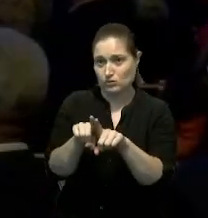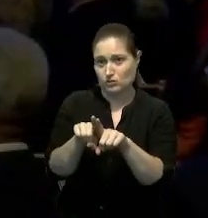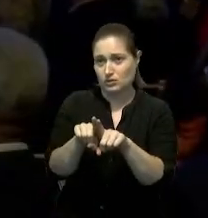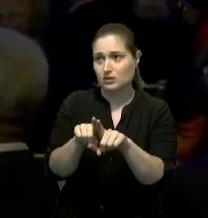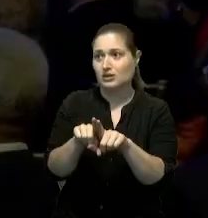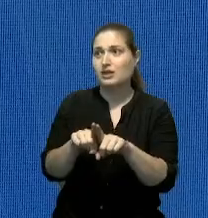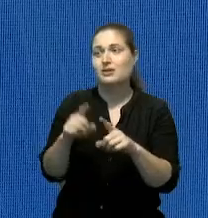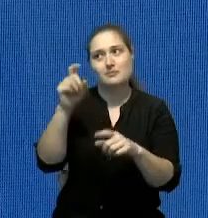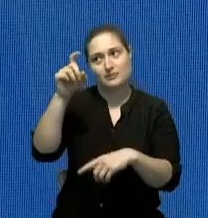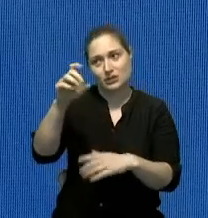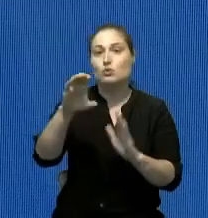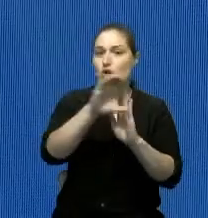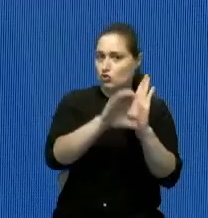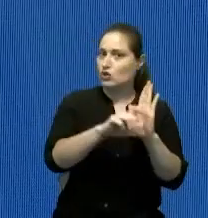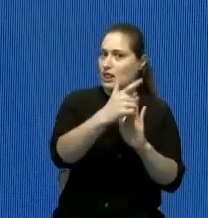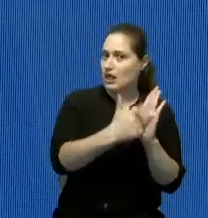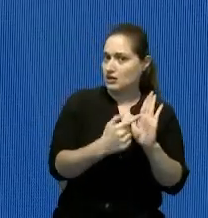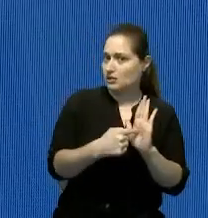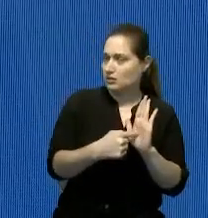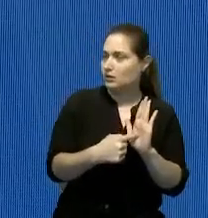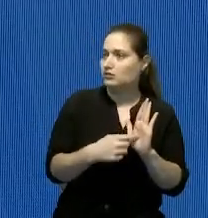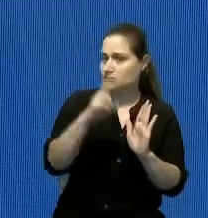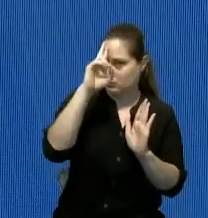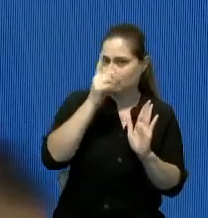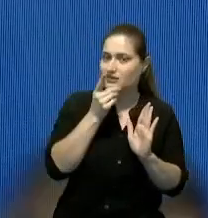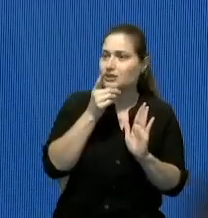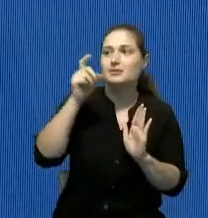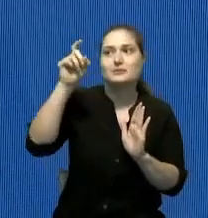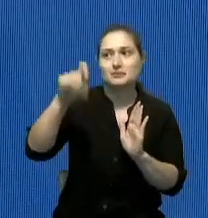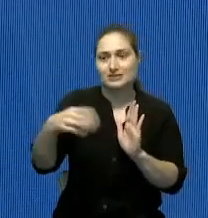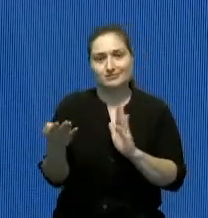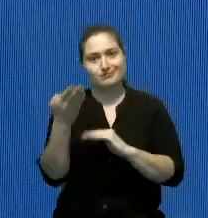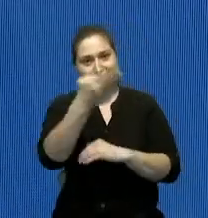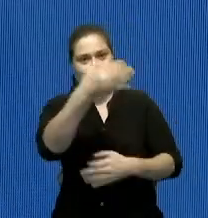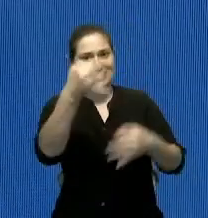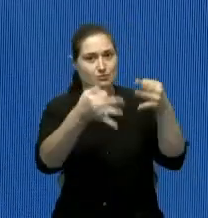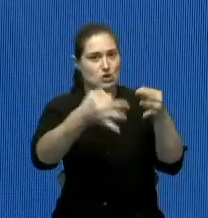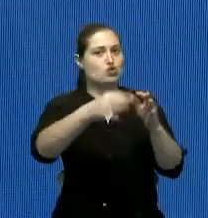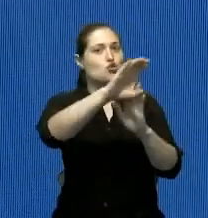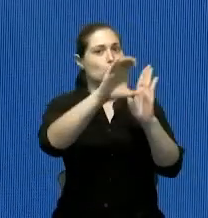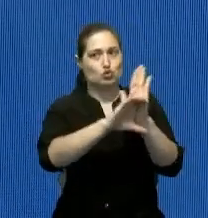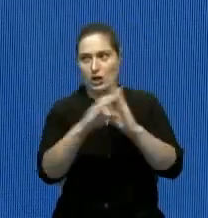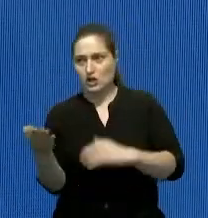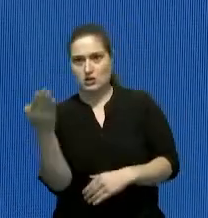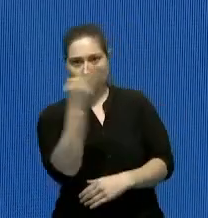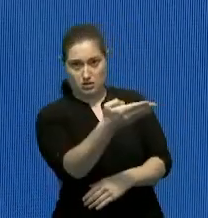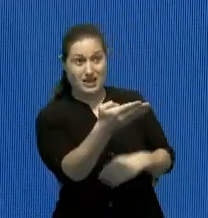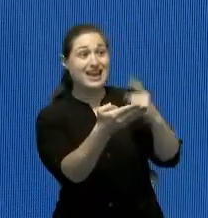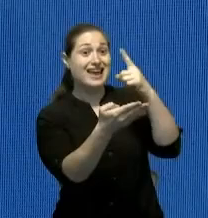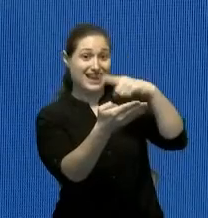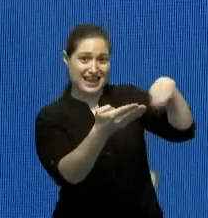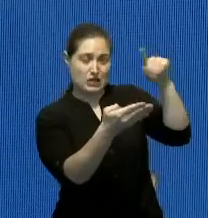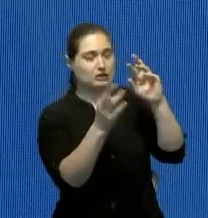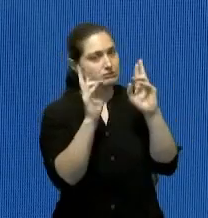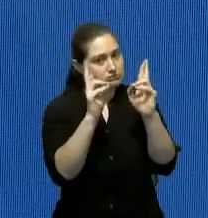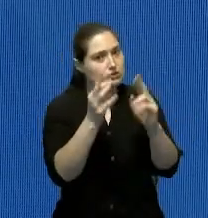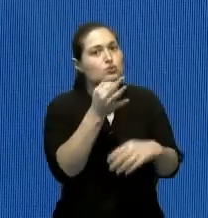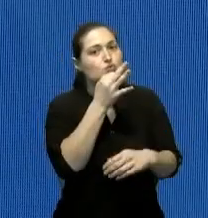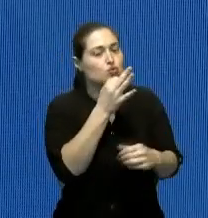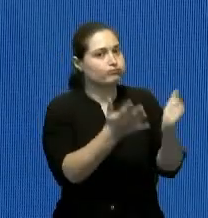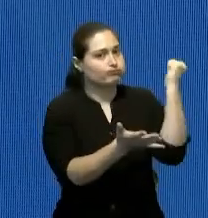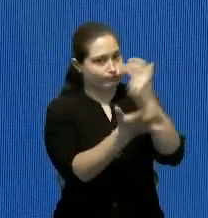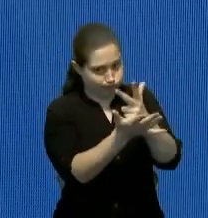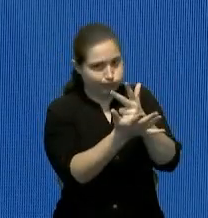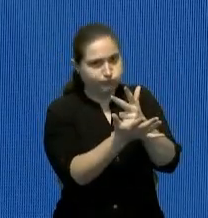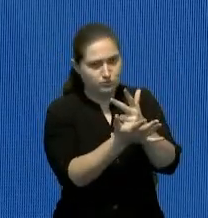y nuestras leyes tiene que pasar por la no objeción del tribunal constitucional esperamos que el tribunal pueda aprobarlo en el menor tiempo posible como lo ha hecho con